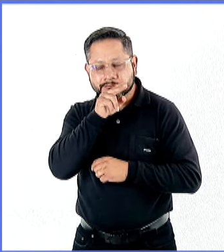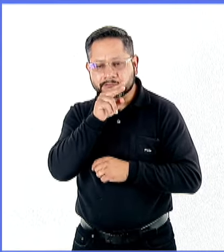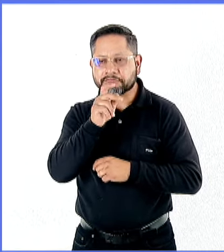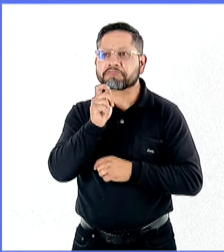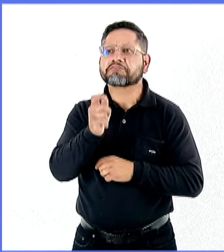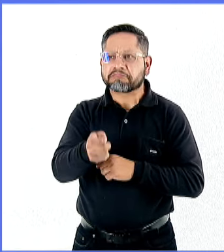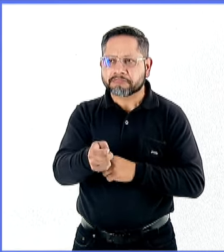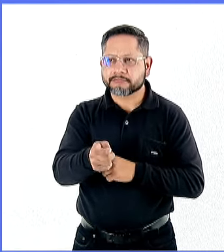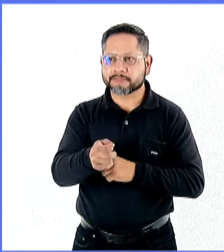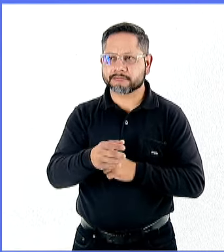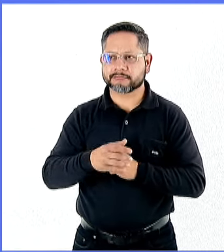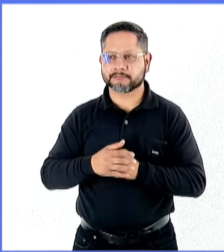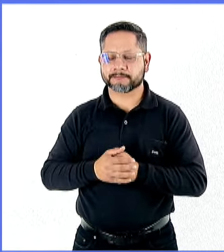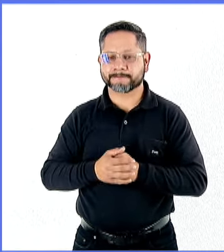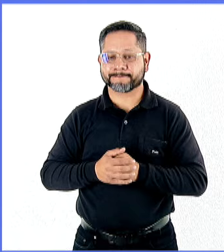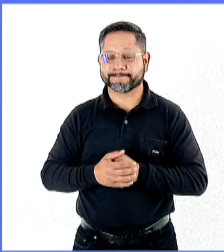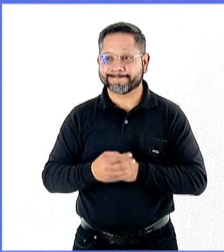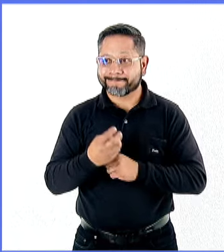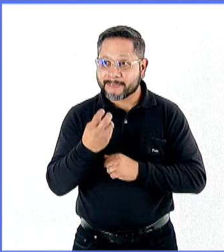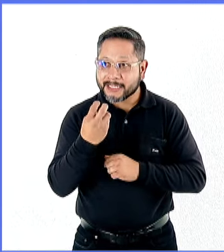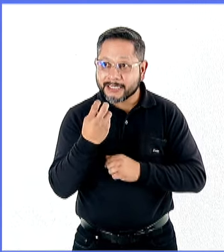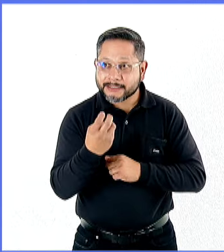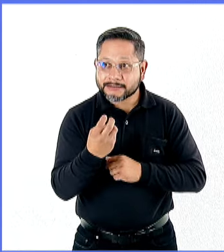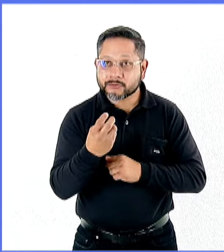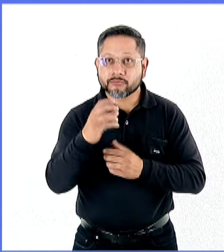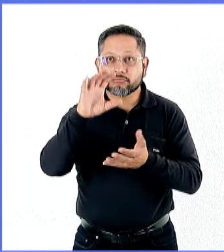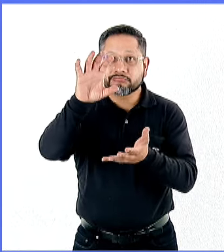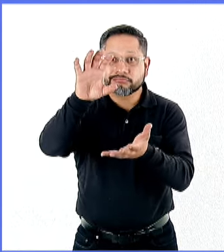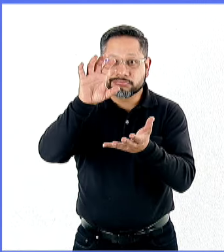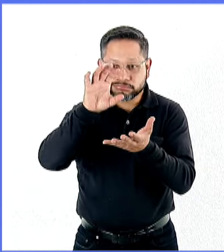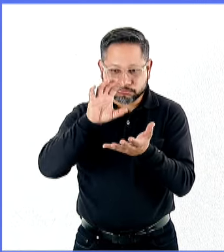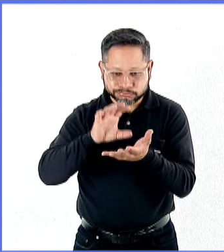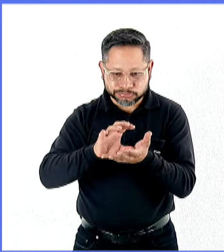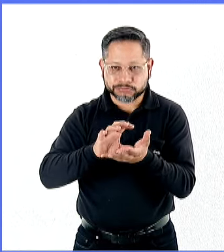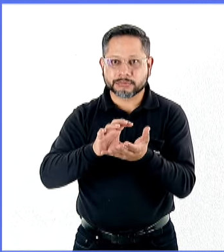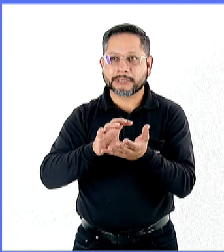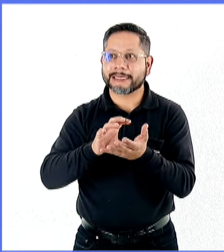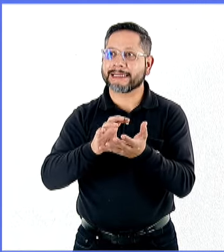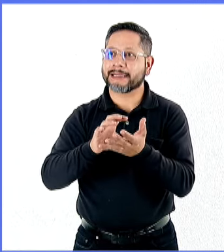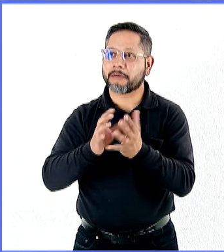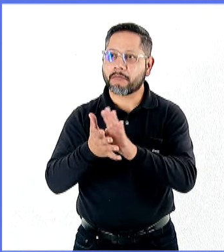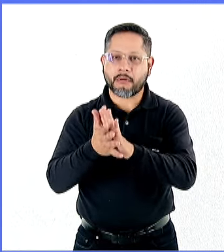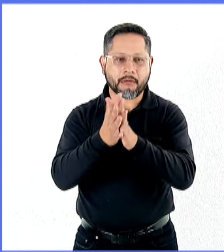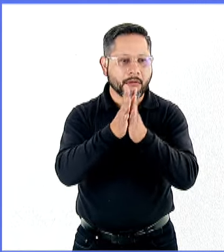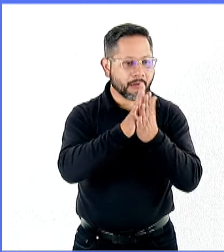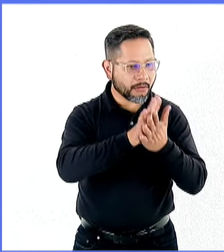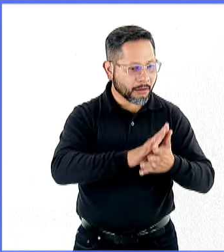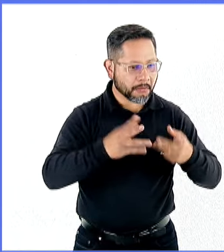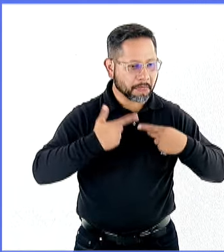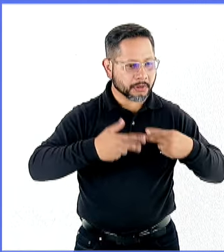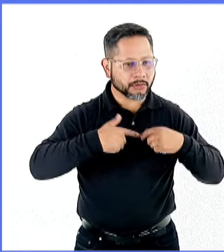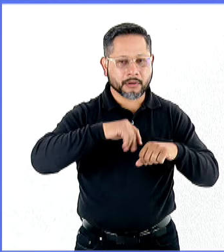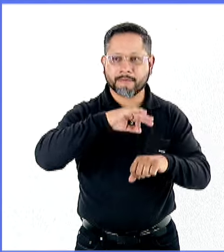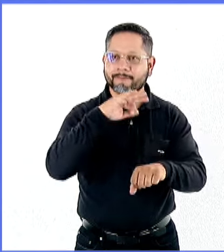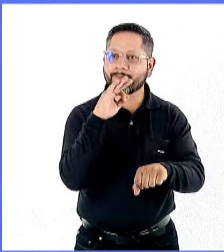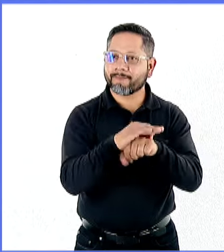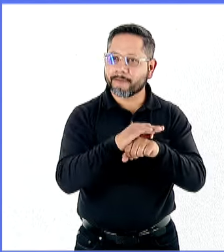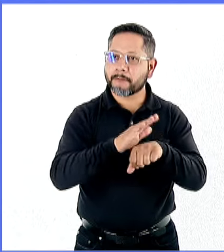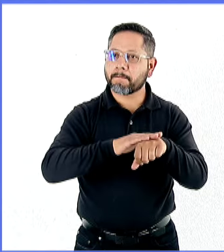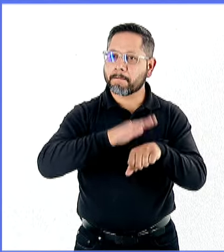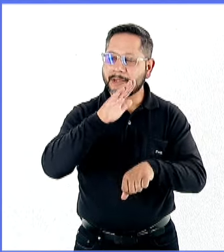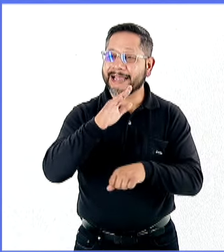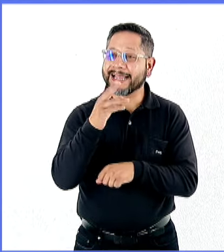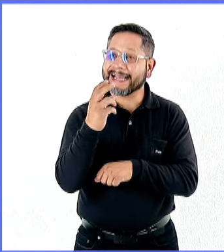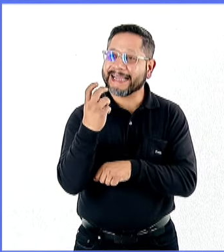hacemos que efectivamente esas inversiones que puedan llegar puedan traducirse en mejores condiciones para los trabajadores mexicanos. Ese